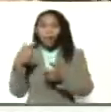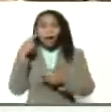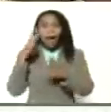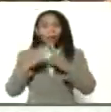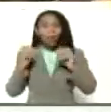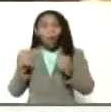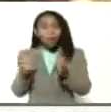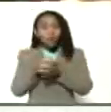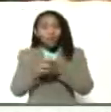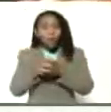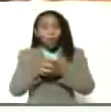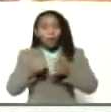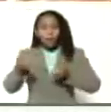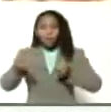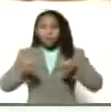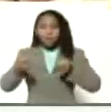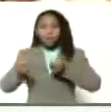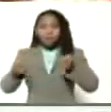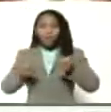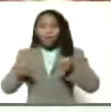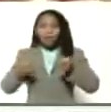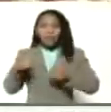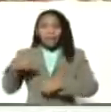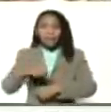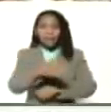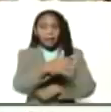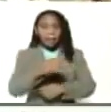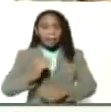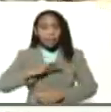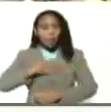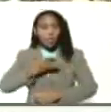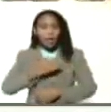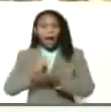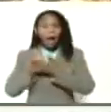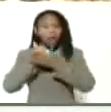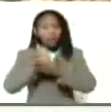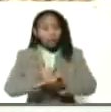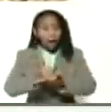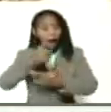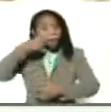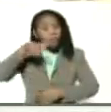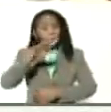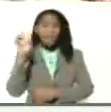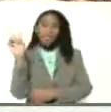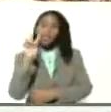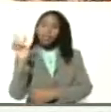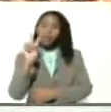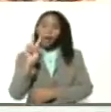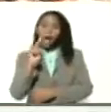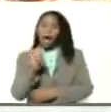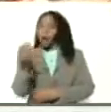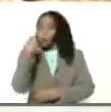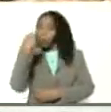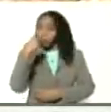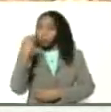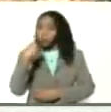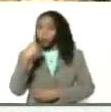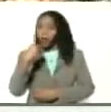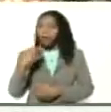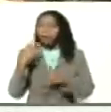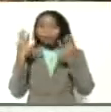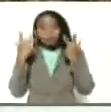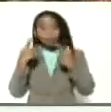maneja nuestros camiones de la caravana de la sardina para poder ayudar al pueblo venezolano a consumir una proteína